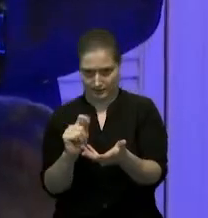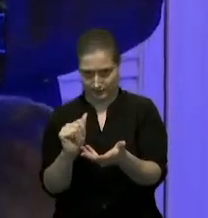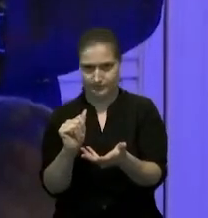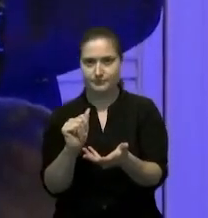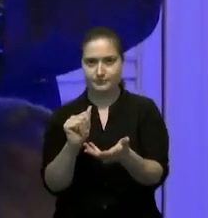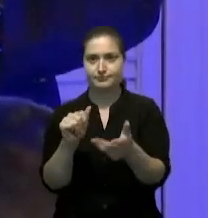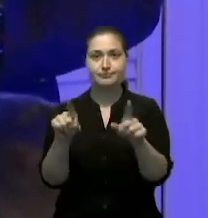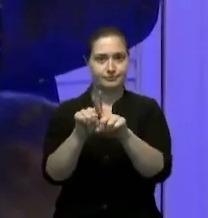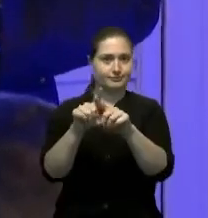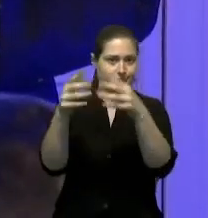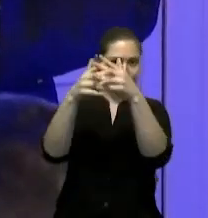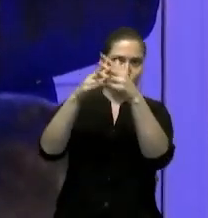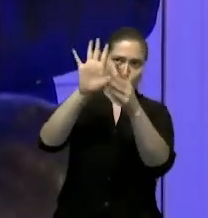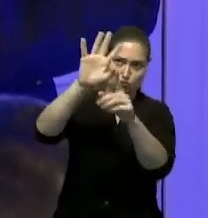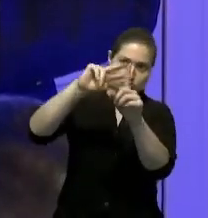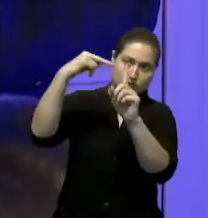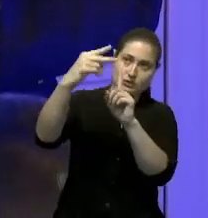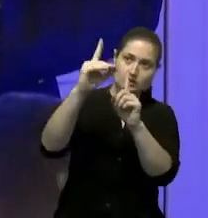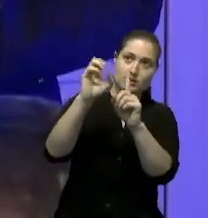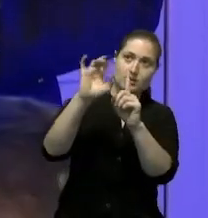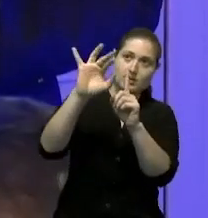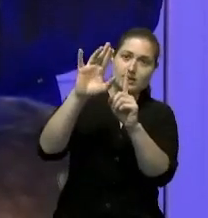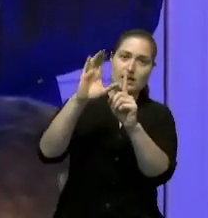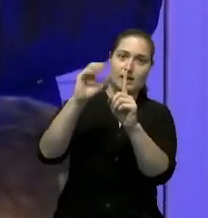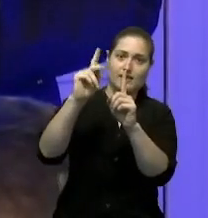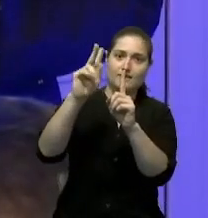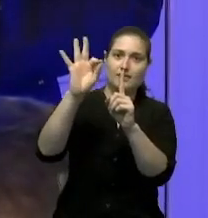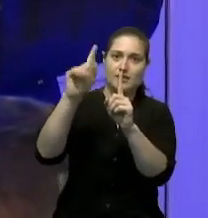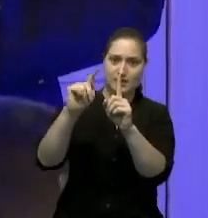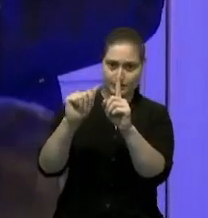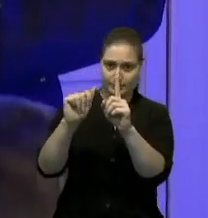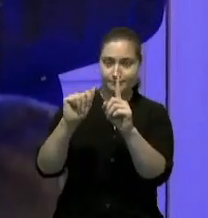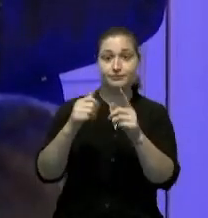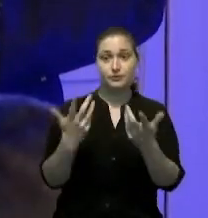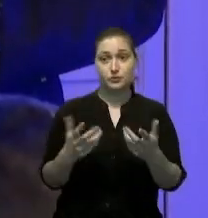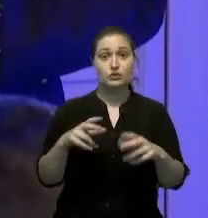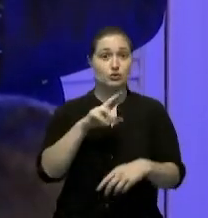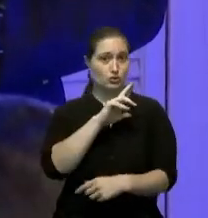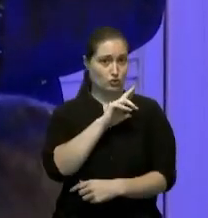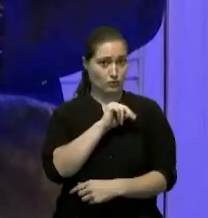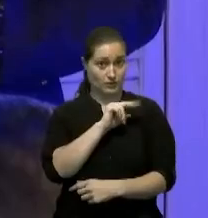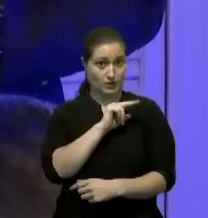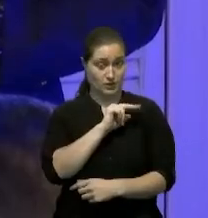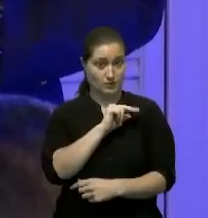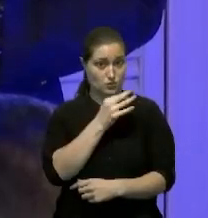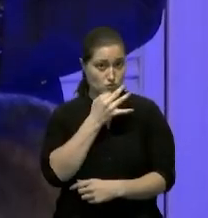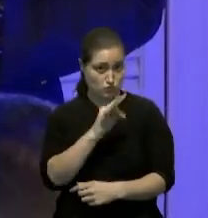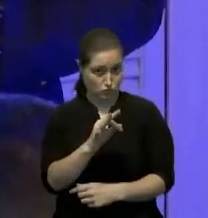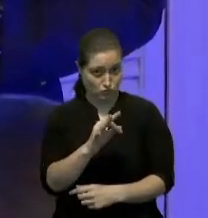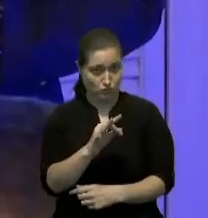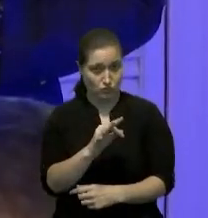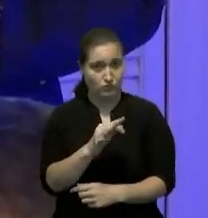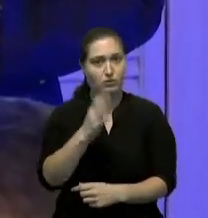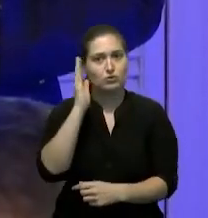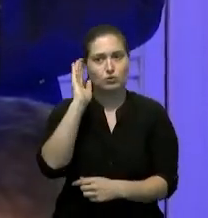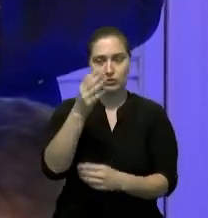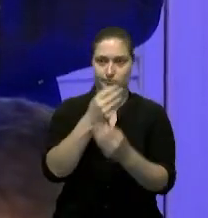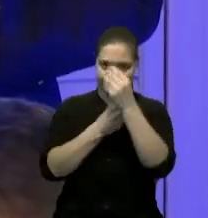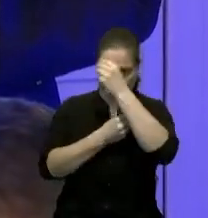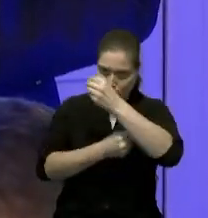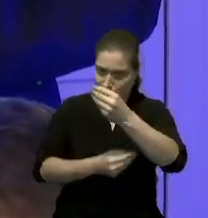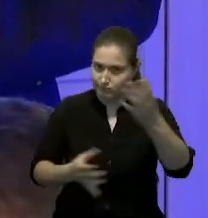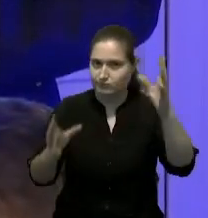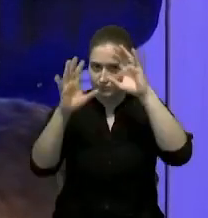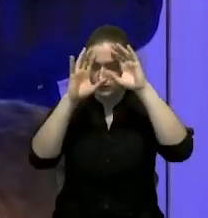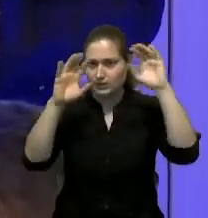también desde su punto de vista el Derecafta y para noviembre el presidente de la república va a estar habilitado para proteger a los productores nacionales como debe de ser